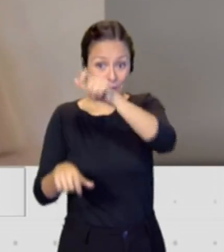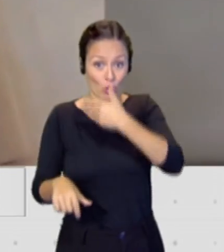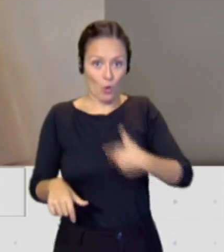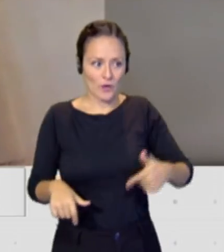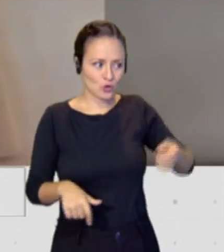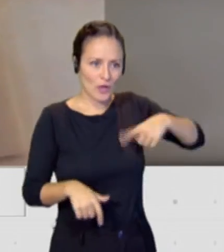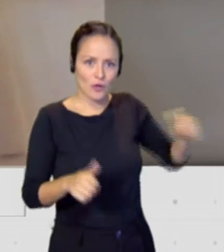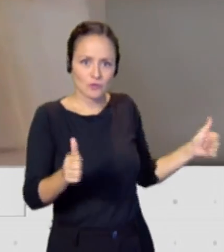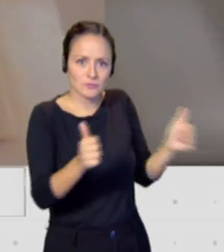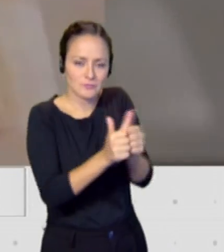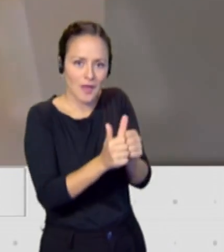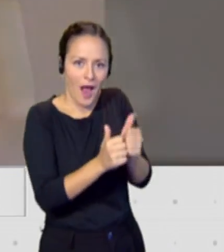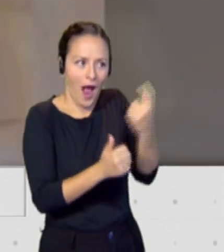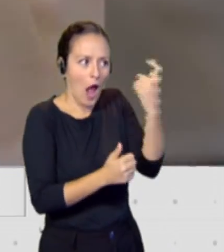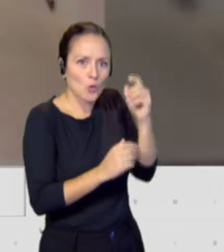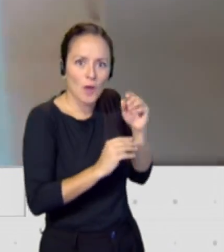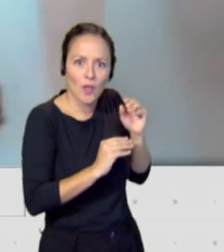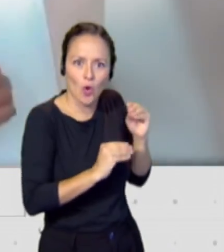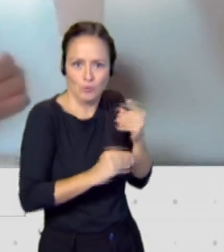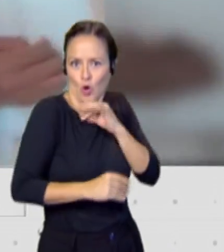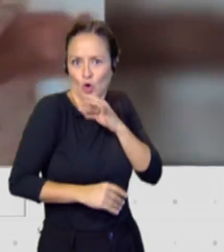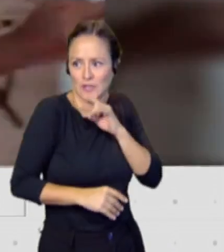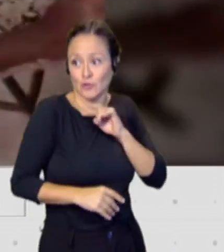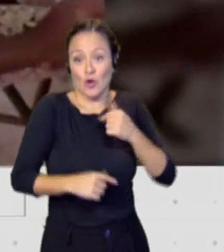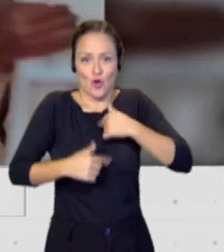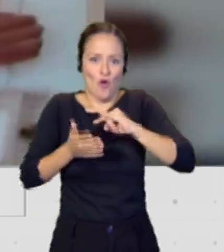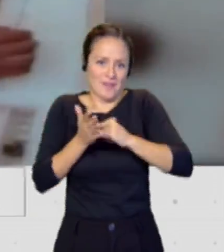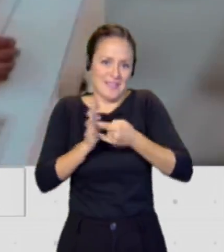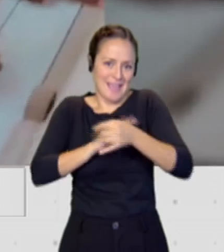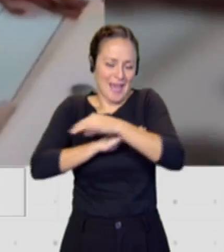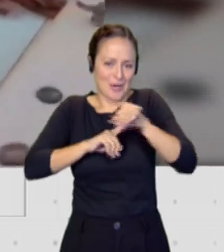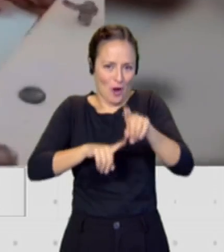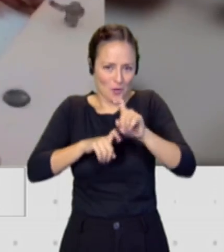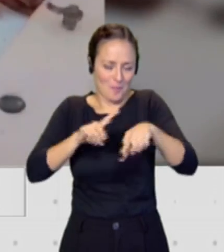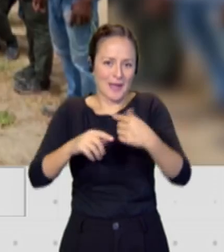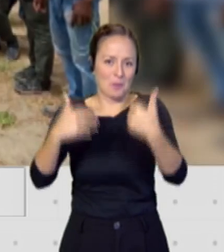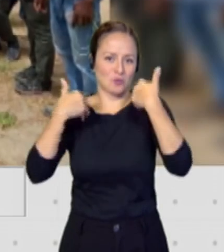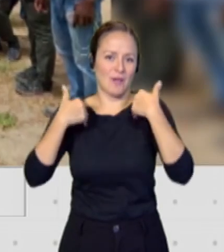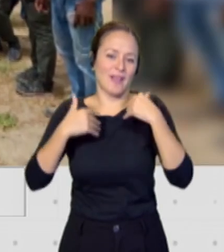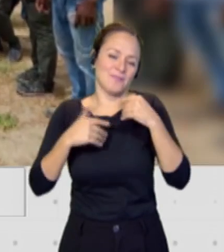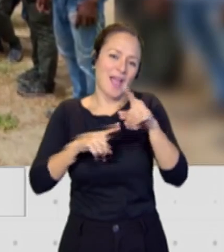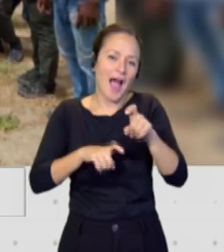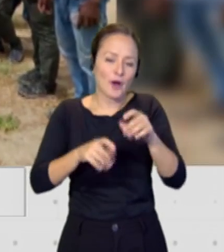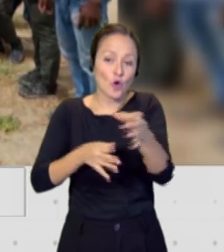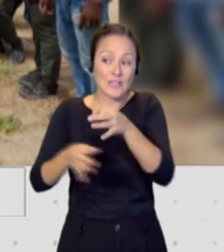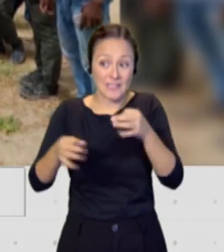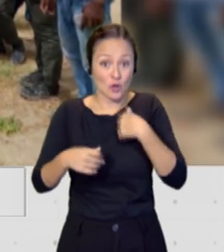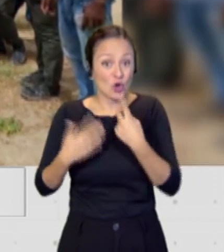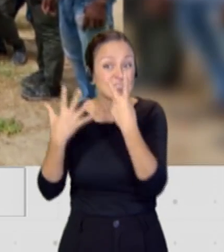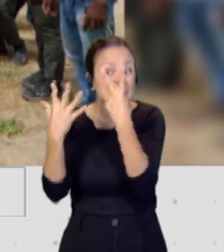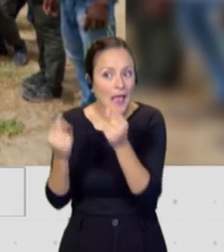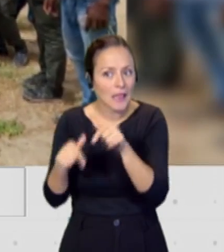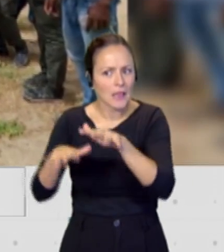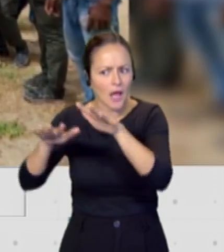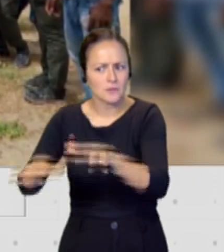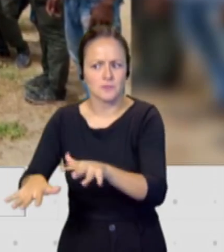con los chicos. Y yo como ingeniero agrónomo y responsable de Agroislas, que estuve durante siete días allí, puedo ratificar eso. O sea que